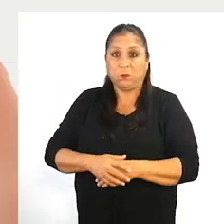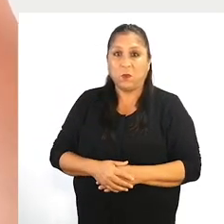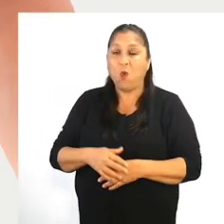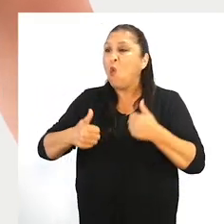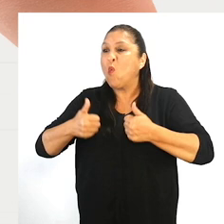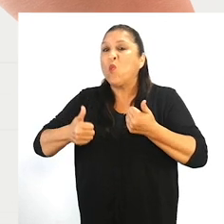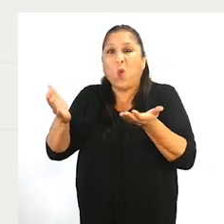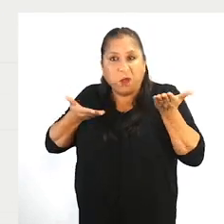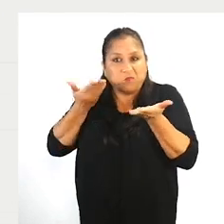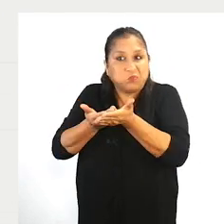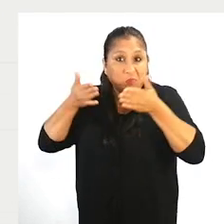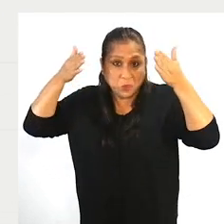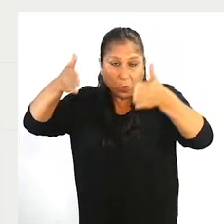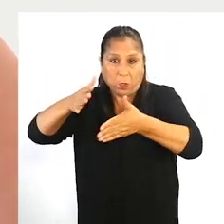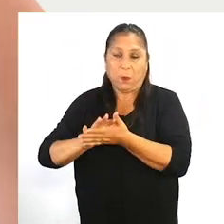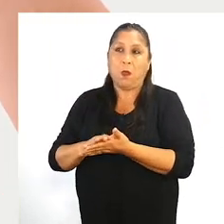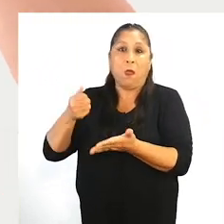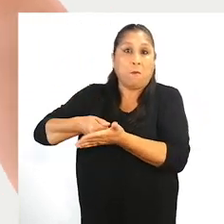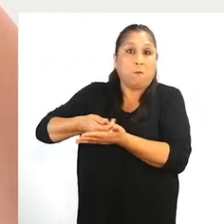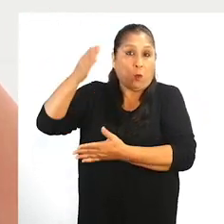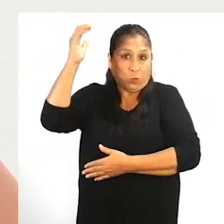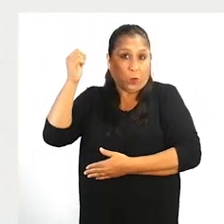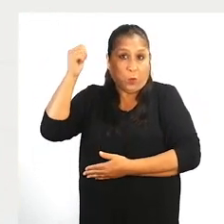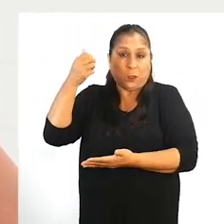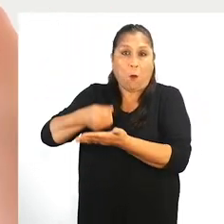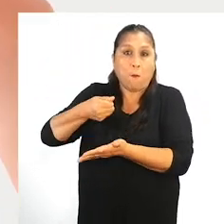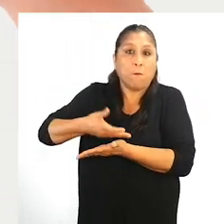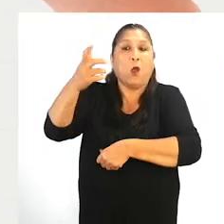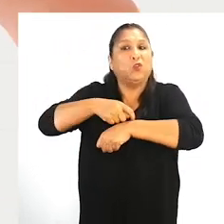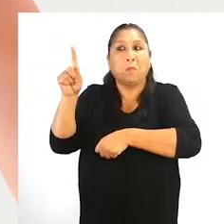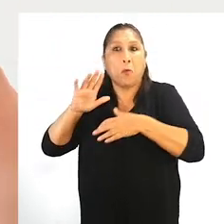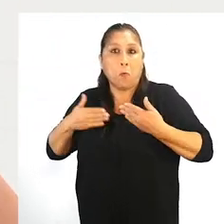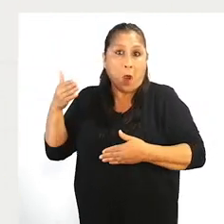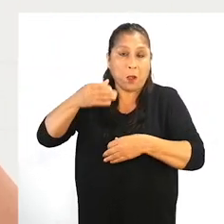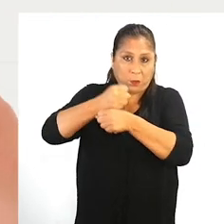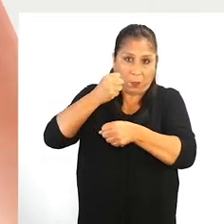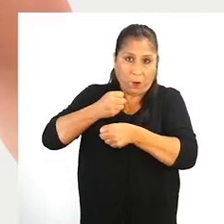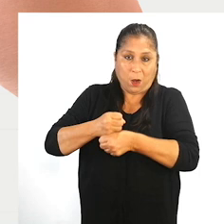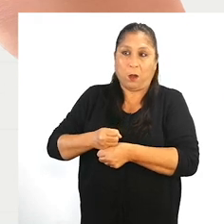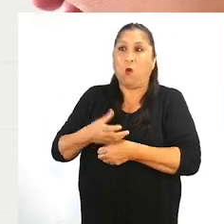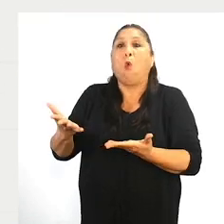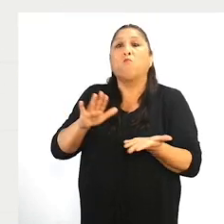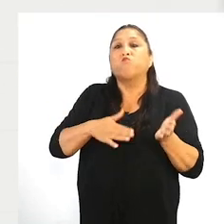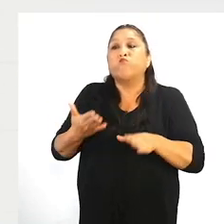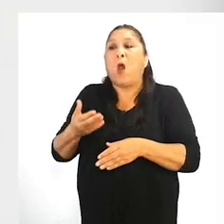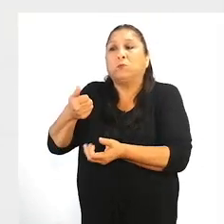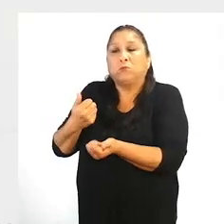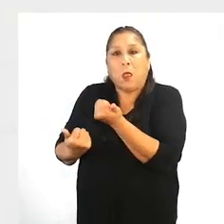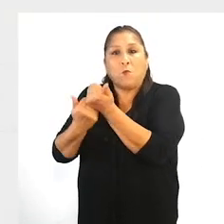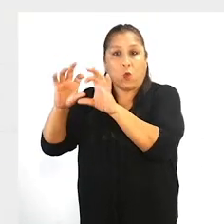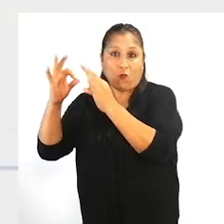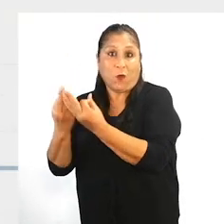¿Qué prestaciones contemplan? Pensiones de jubilación, pensiones de invalidez, pensiones de sobrevivencia.